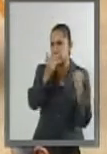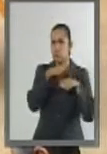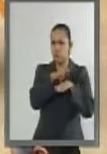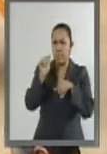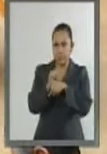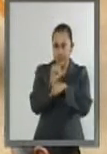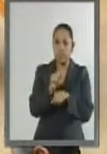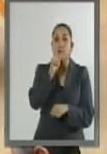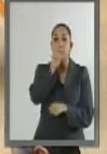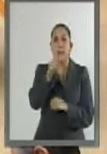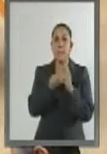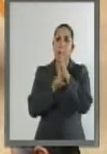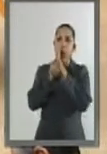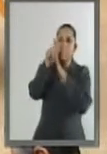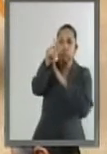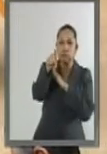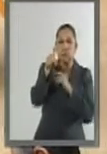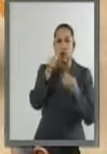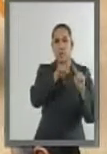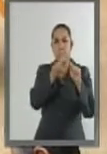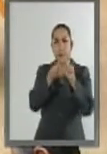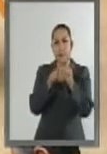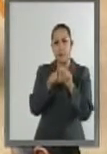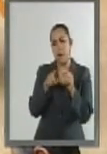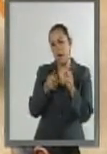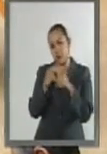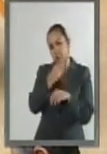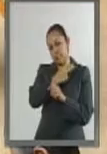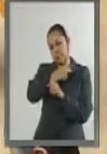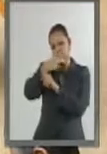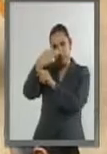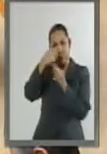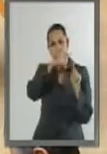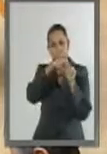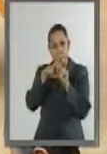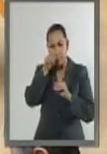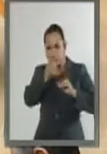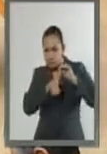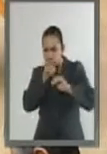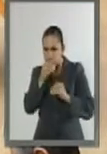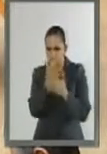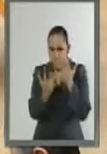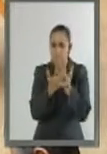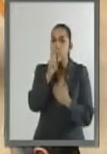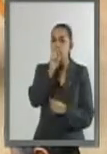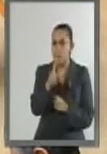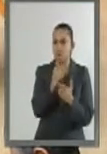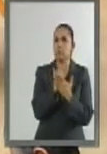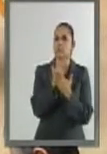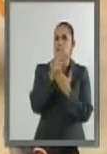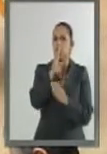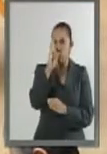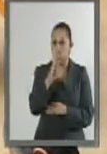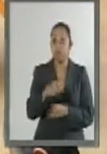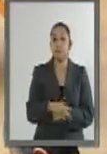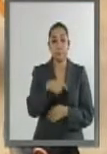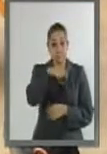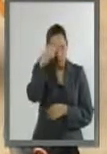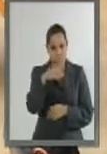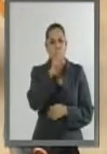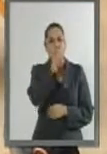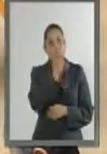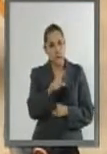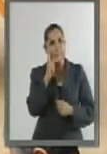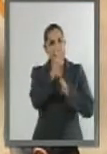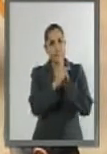aumentaron en un 140%. Somos el sexto exportador mundial de herramientas y